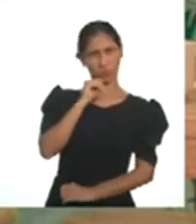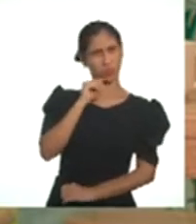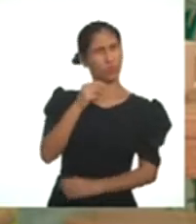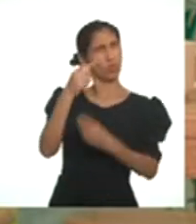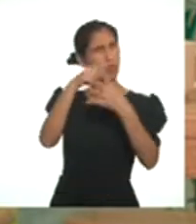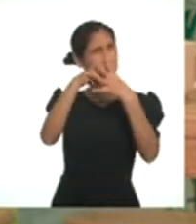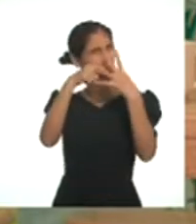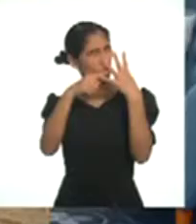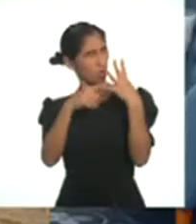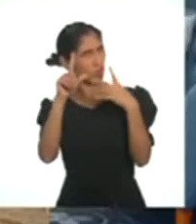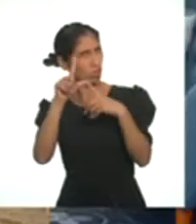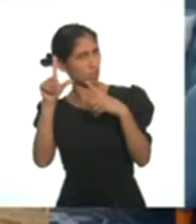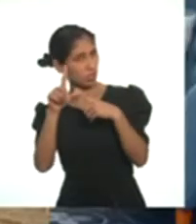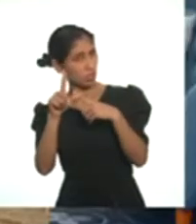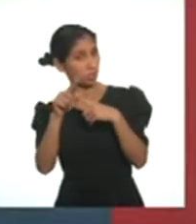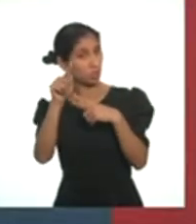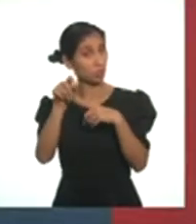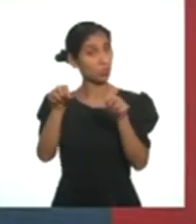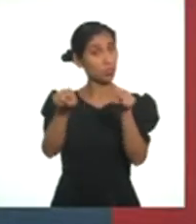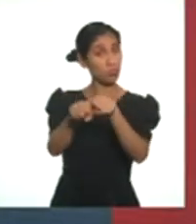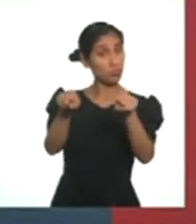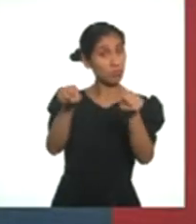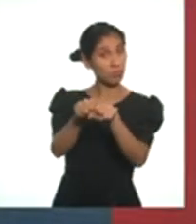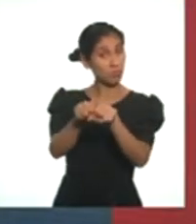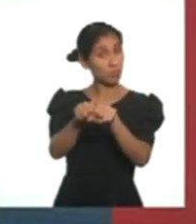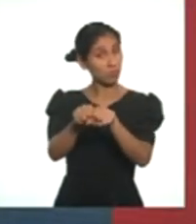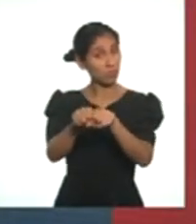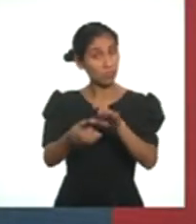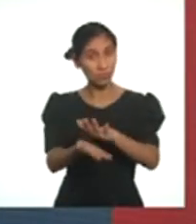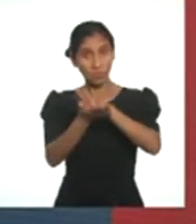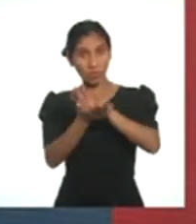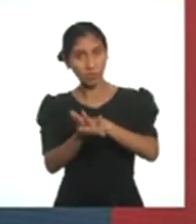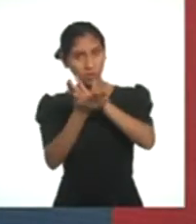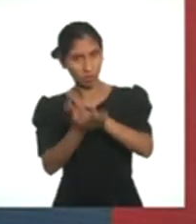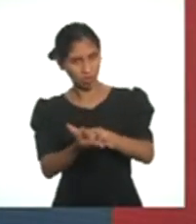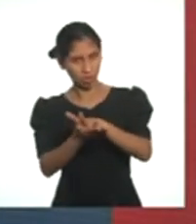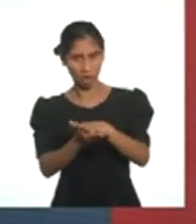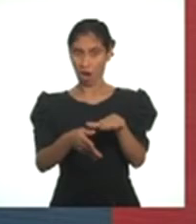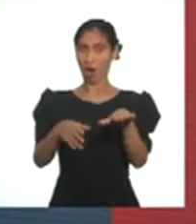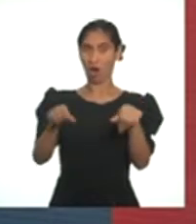Cuatro letras. Tus pies están sobre mí. ¿Qué?